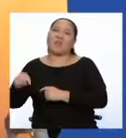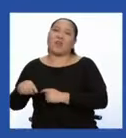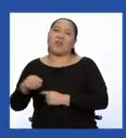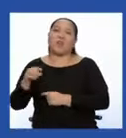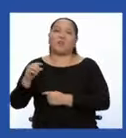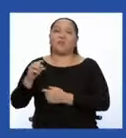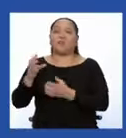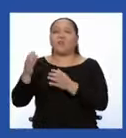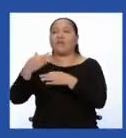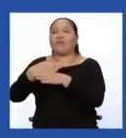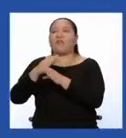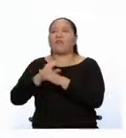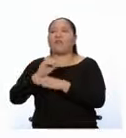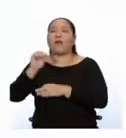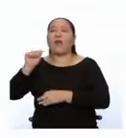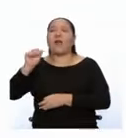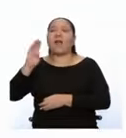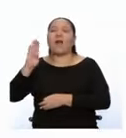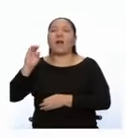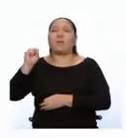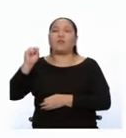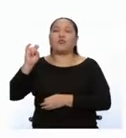forma.